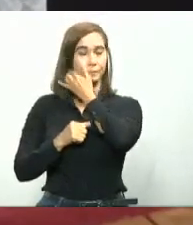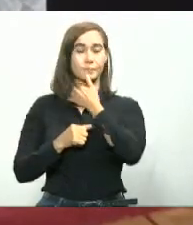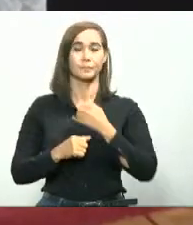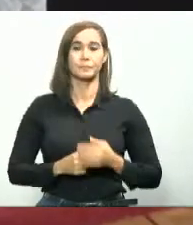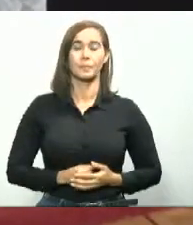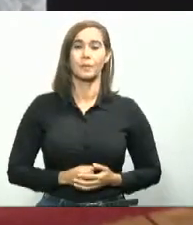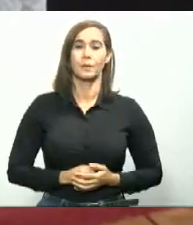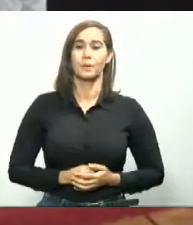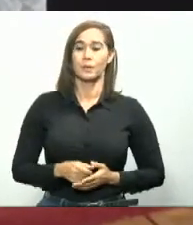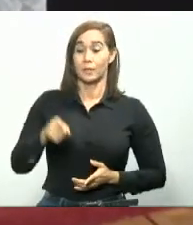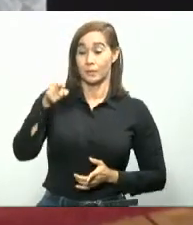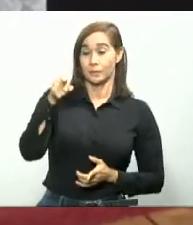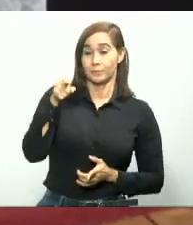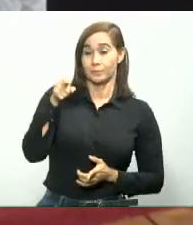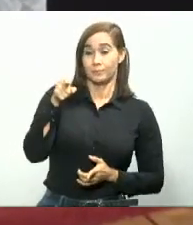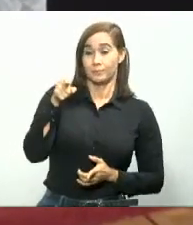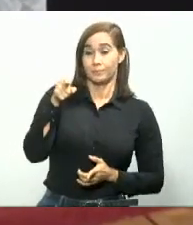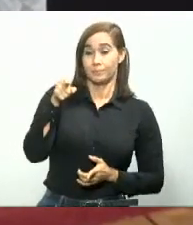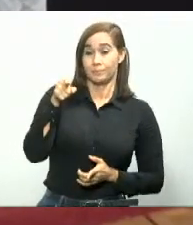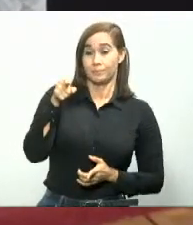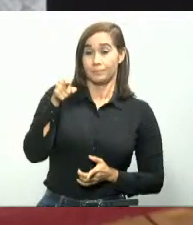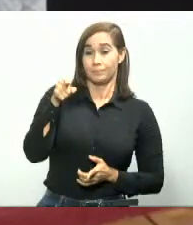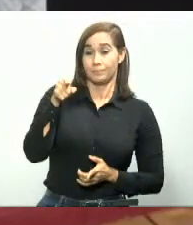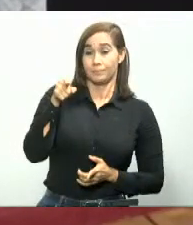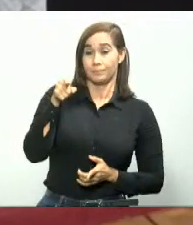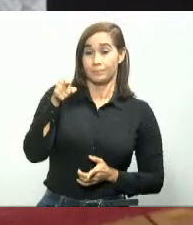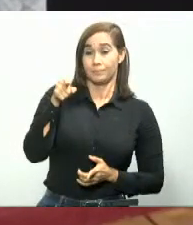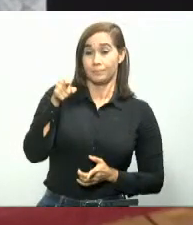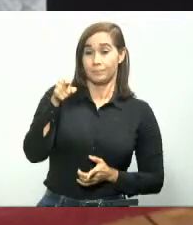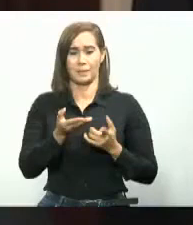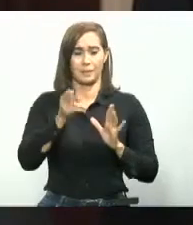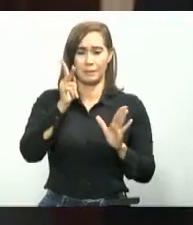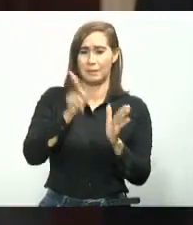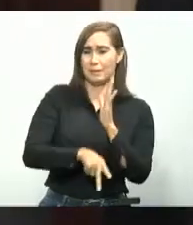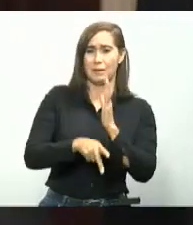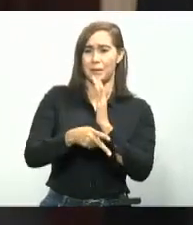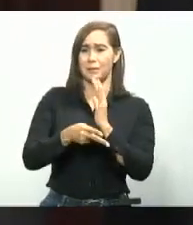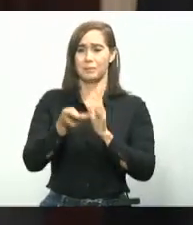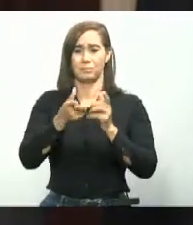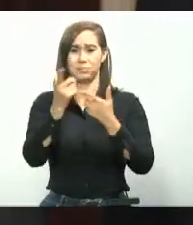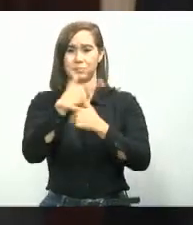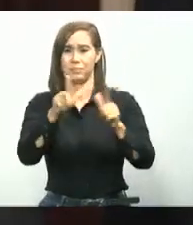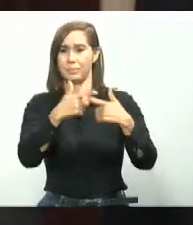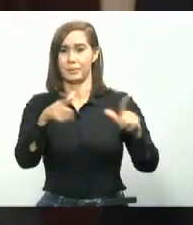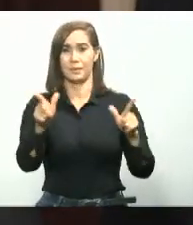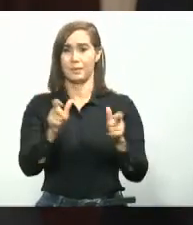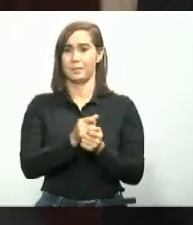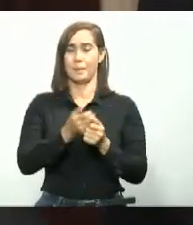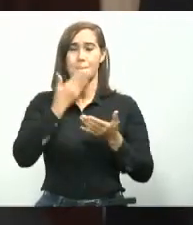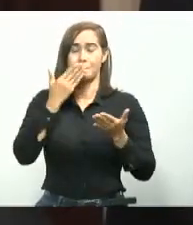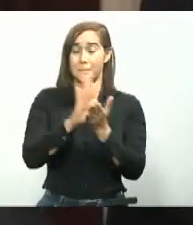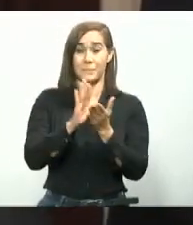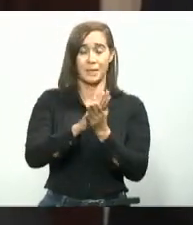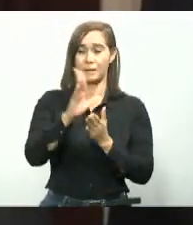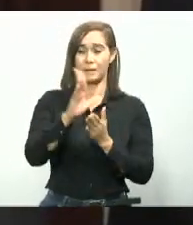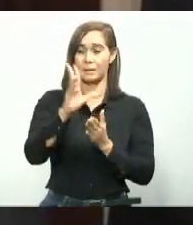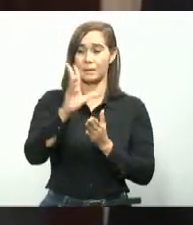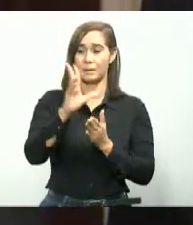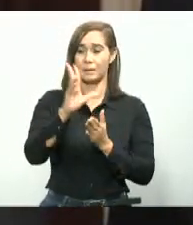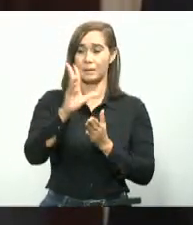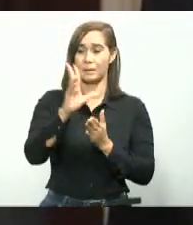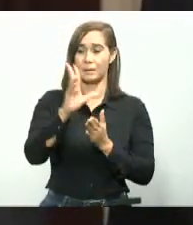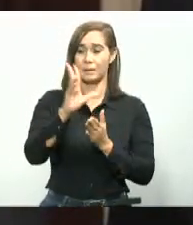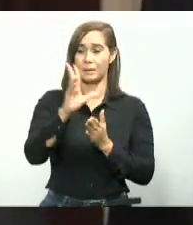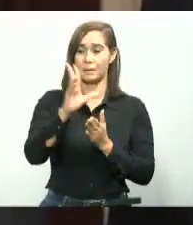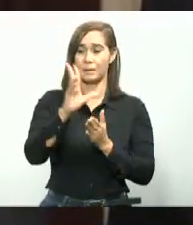Esta actuación policial daña la convivencia pacífica